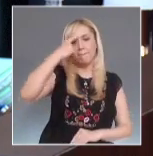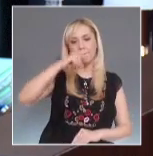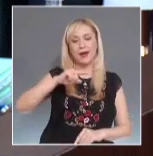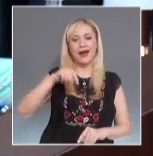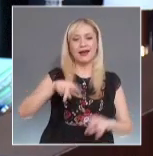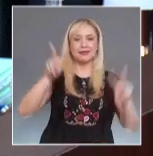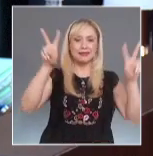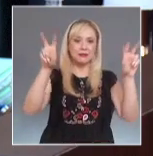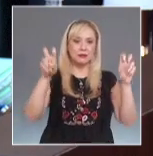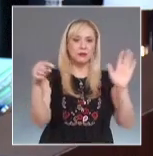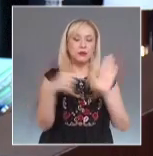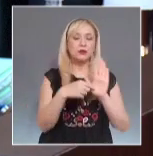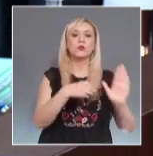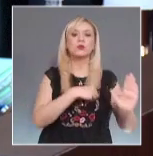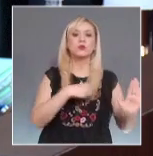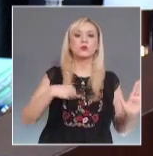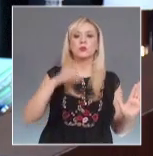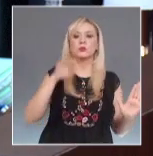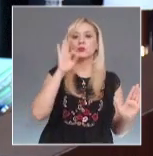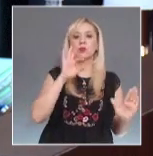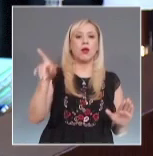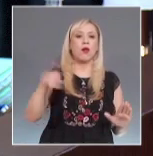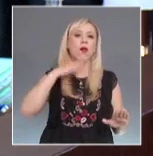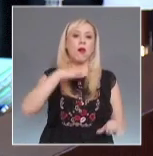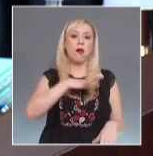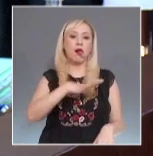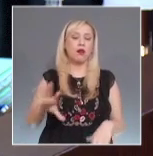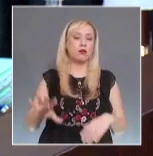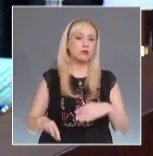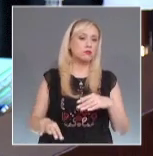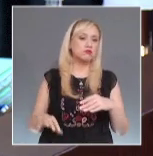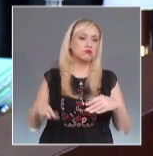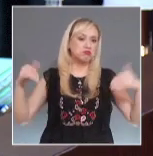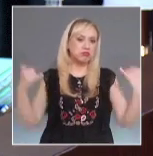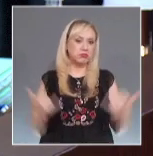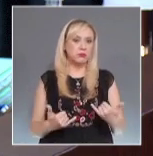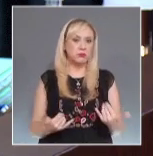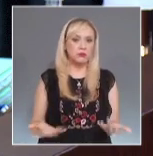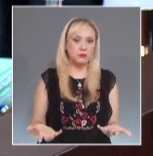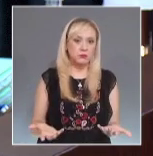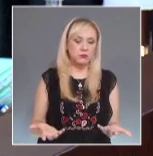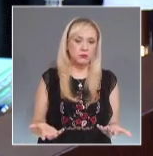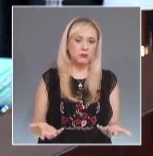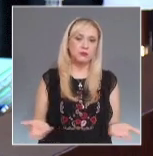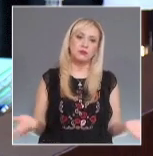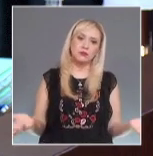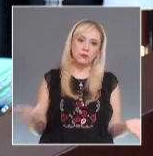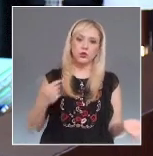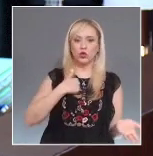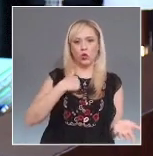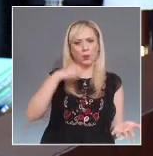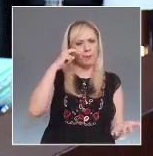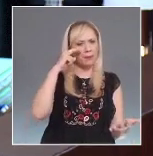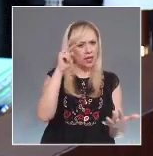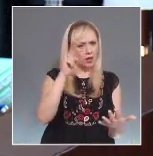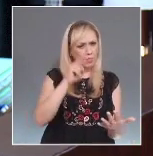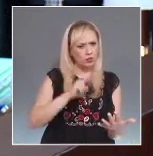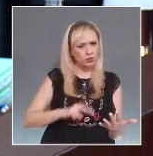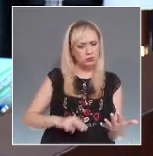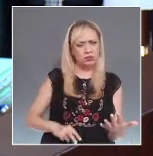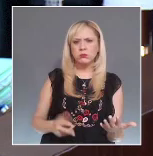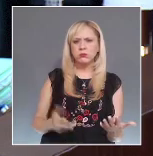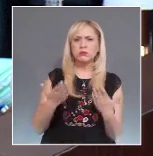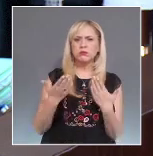obligación haya sido incumplida total o parcialmente. A mi modo de ver, no existe